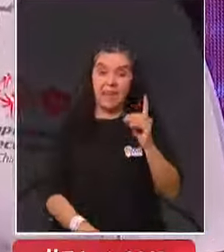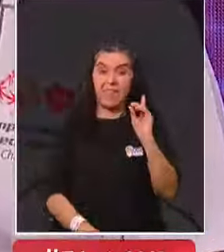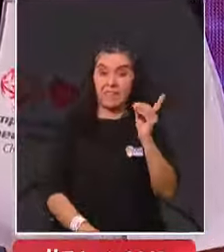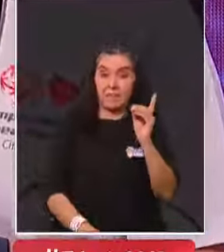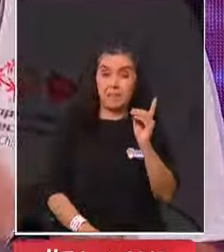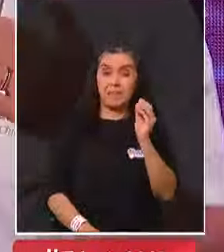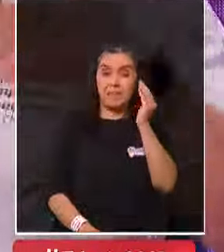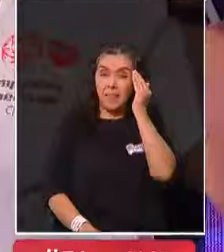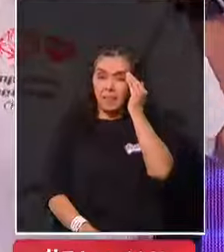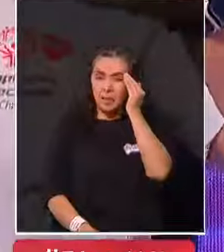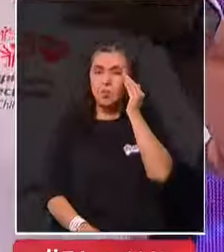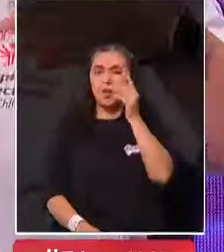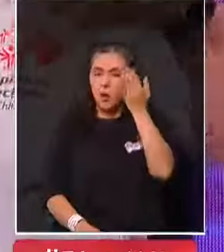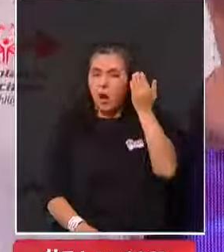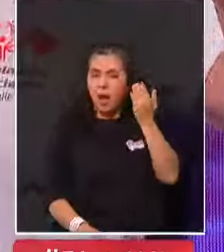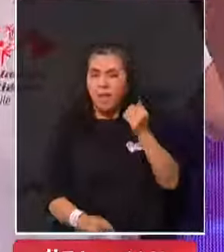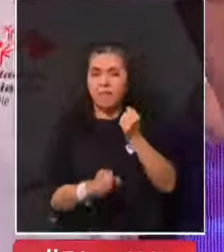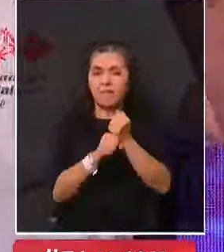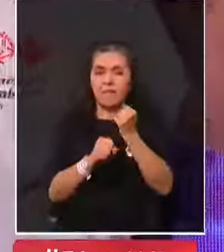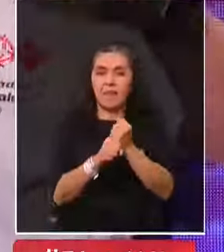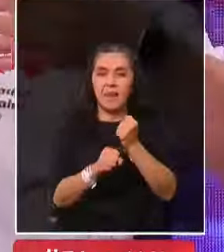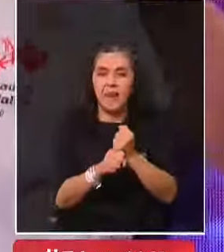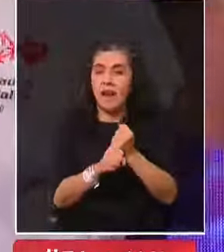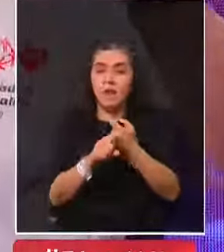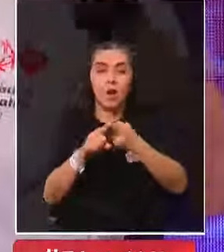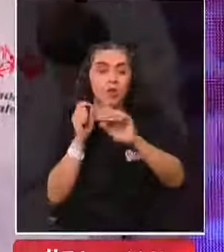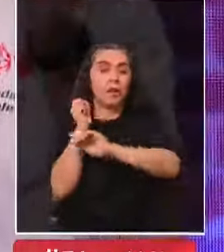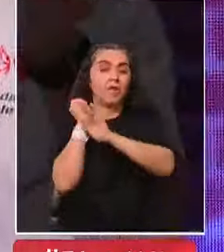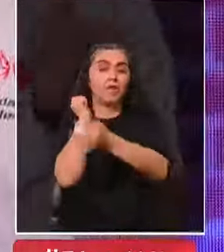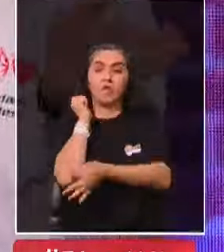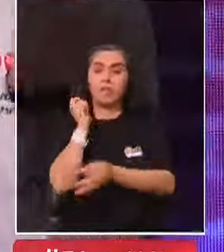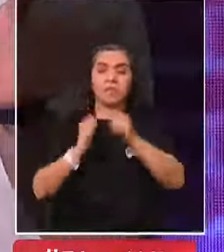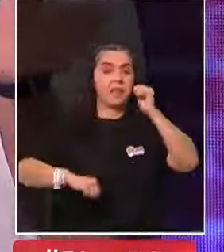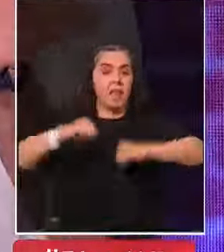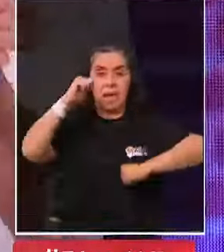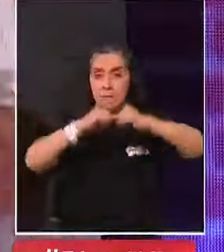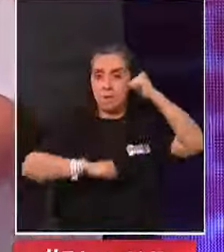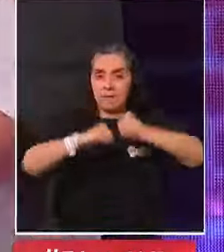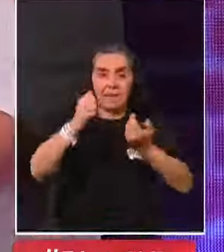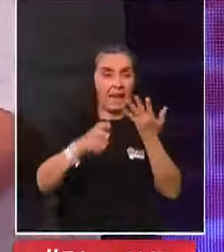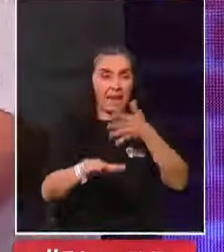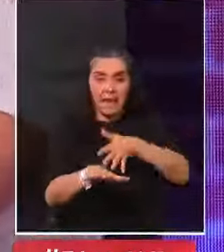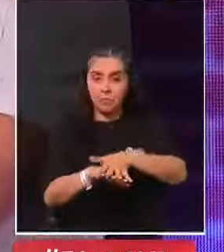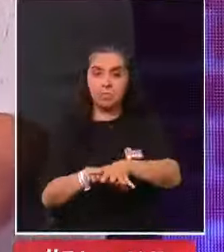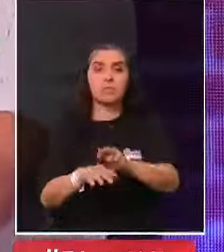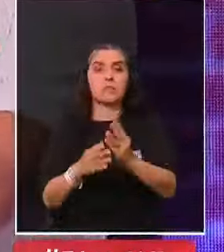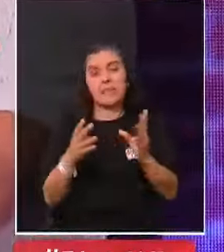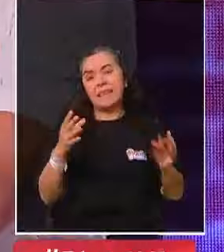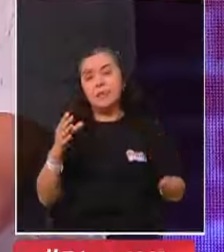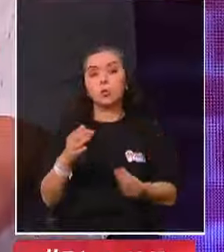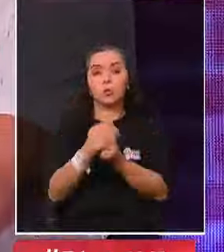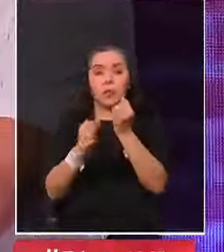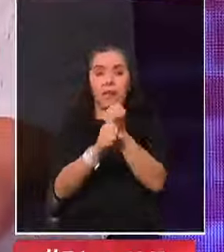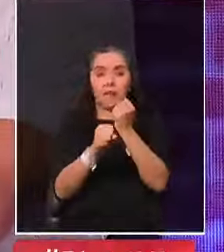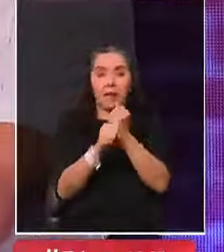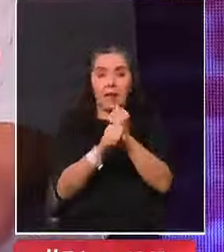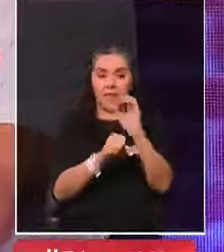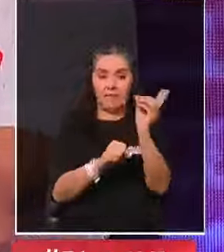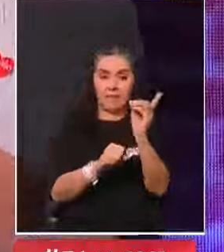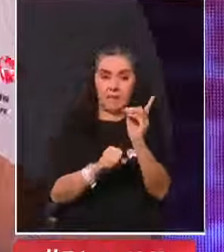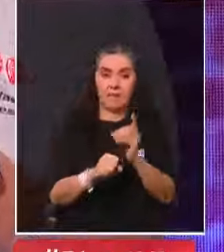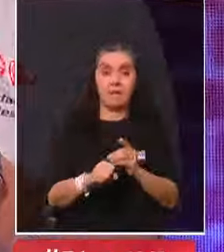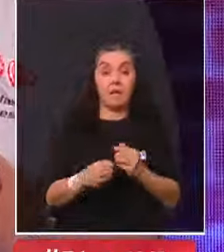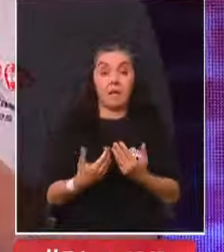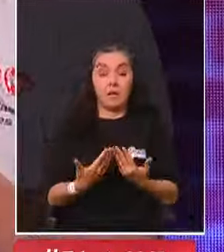intelectual, yo trabajaba en altas fundaciones o empresas que se dedicaban a la inclusión laboral para personas con discapacidad. Y claro,